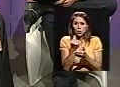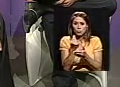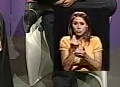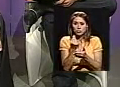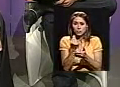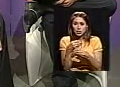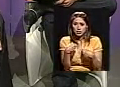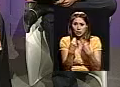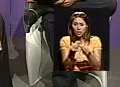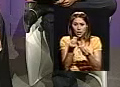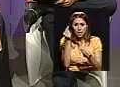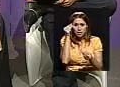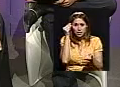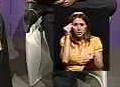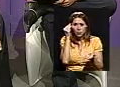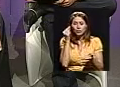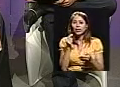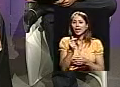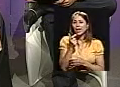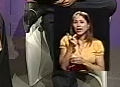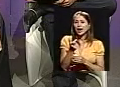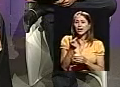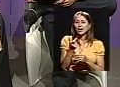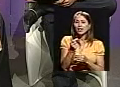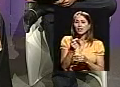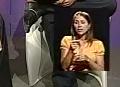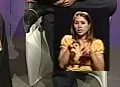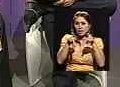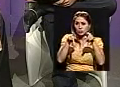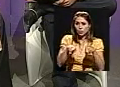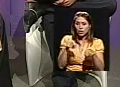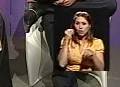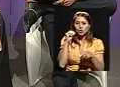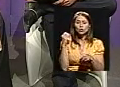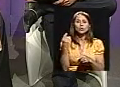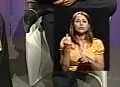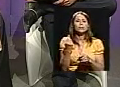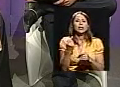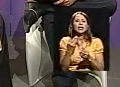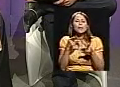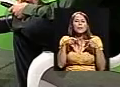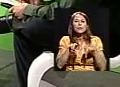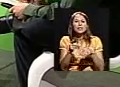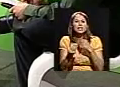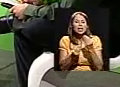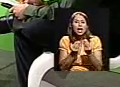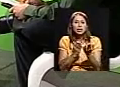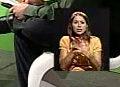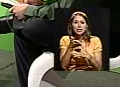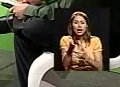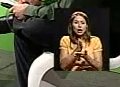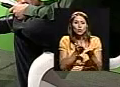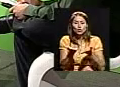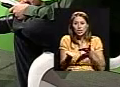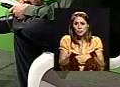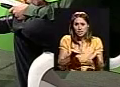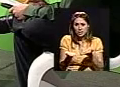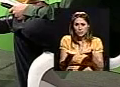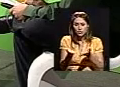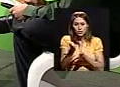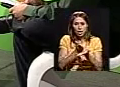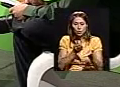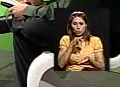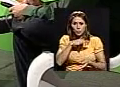El carné de Ciudadanos de Oro lo que le permite es accesar algunos servicios. Algunos beneficios. Sí, en algunos